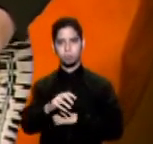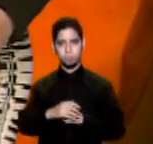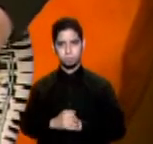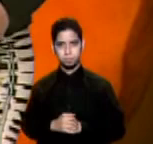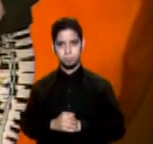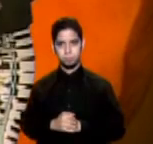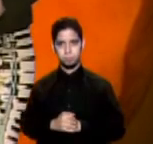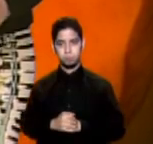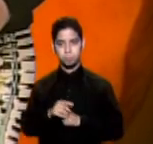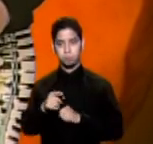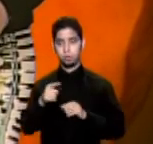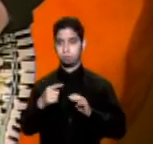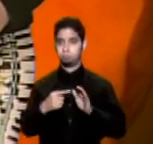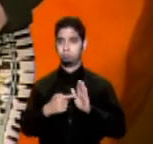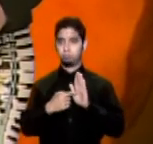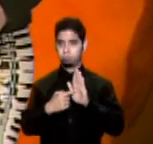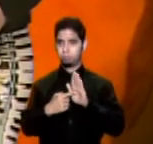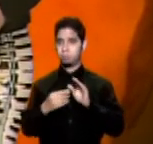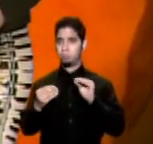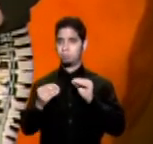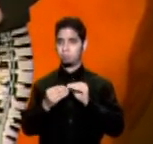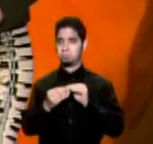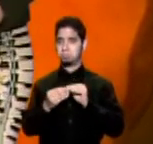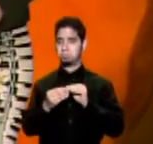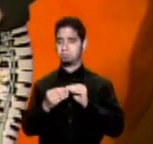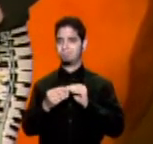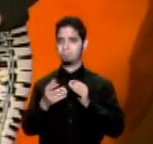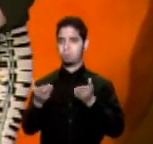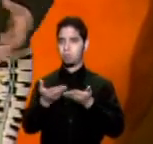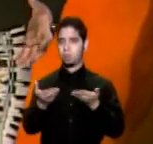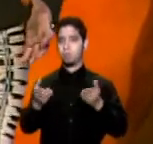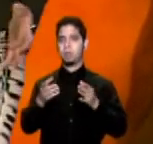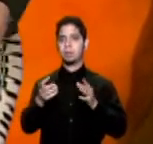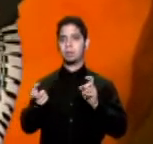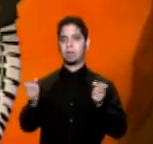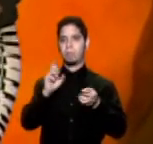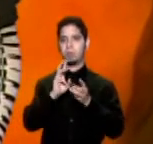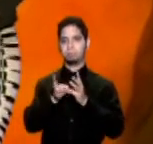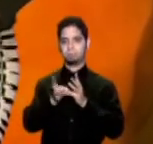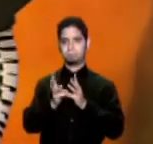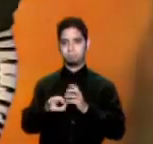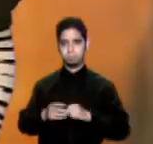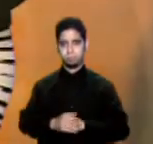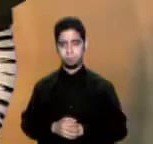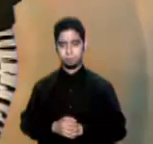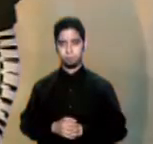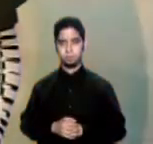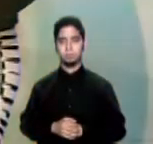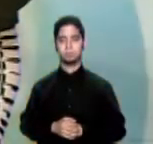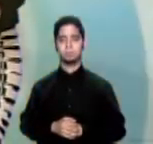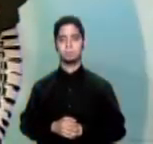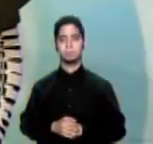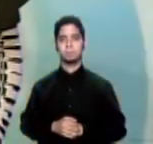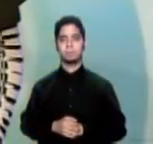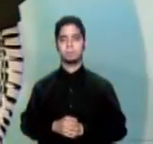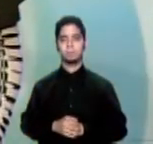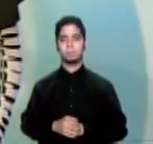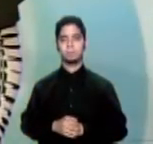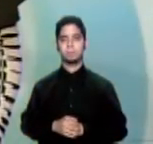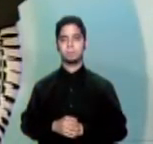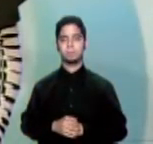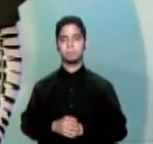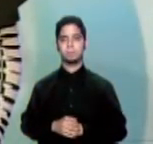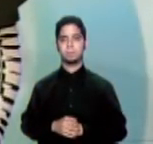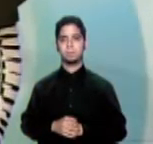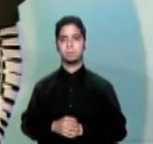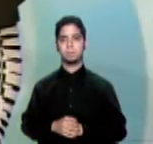repercusiones en cuanto a cambio climático se trata amigos es amigos esa es la información soy su metróloga su heili lópez belén sígueme a través de las